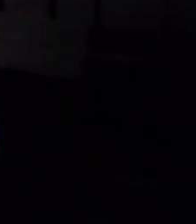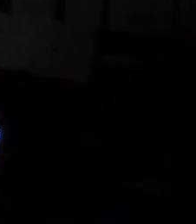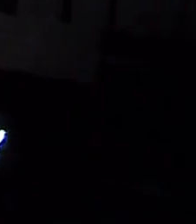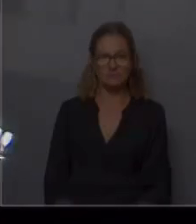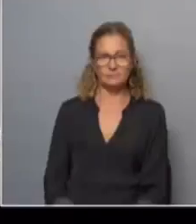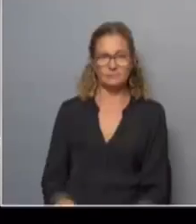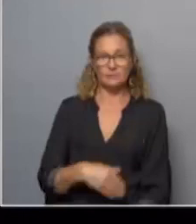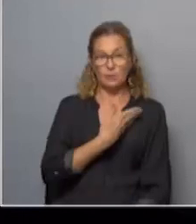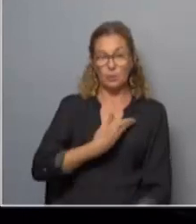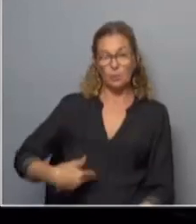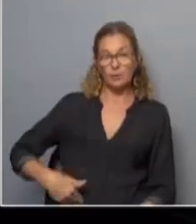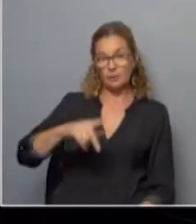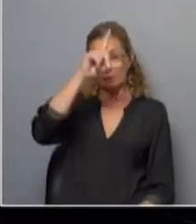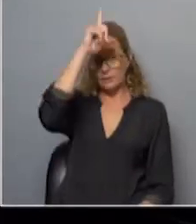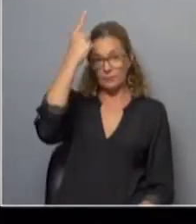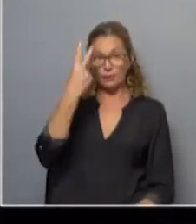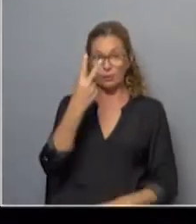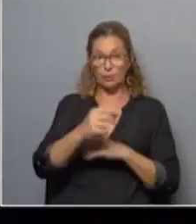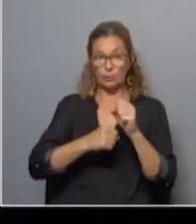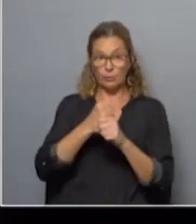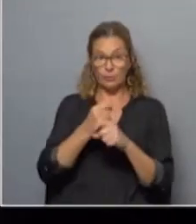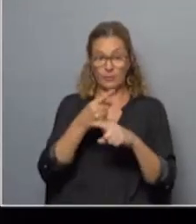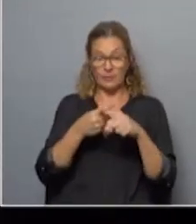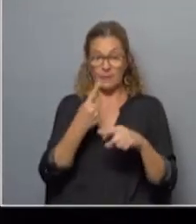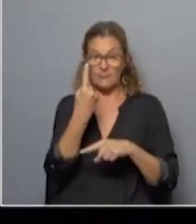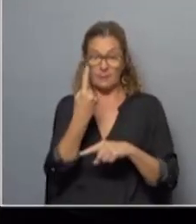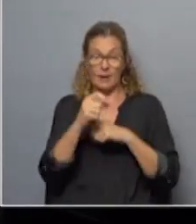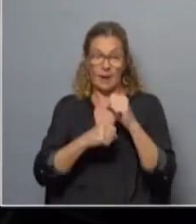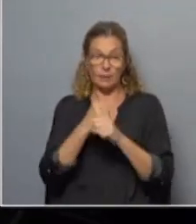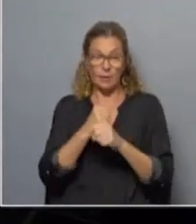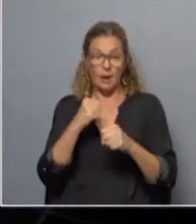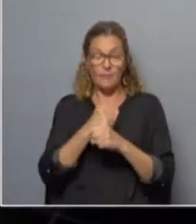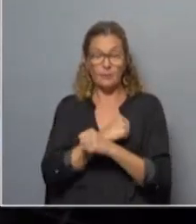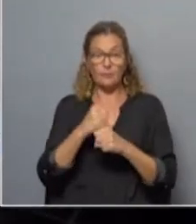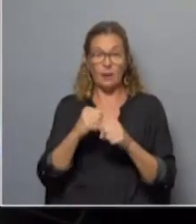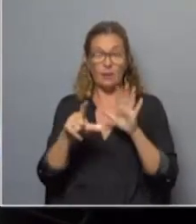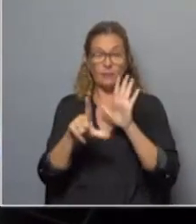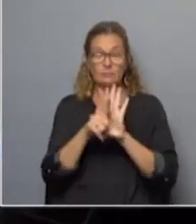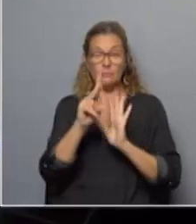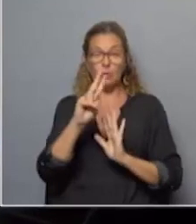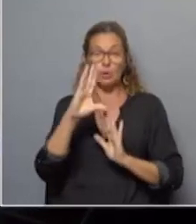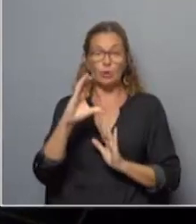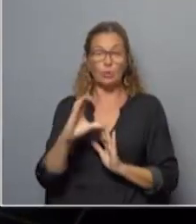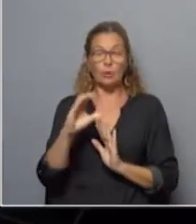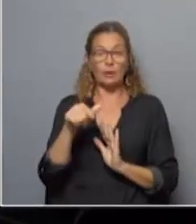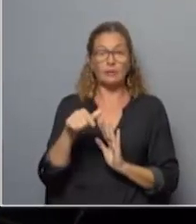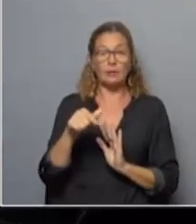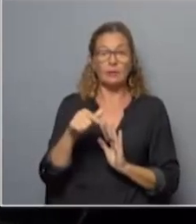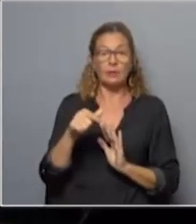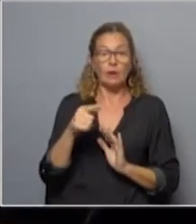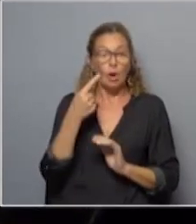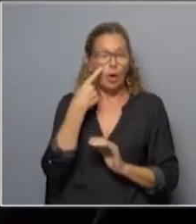El gobierno de Luis Lacalle Pou lleva dos años y a mitad del primer año fue aprobada la ley de urgente consideración, a esta altura